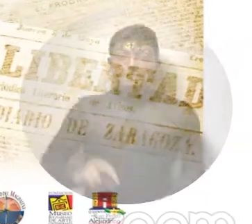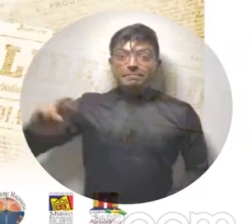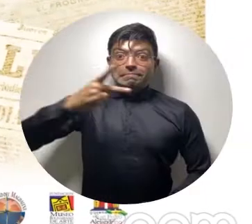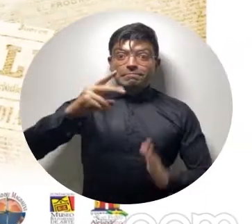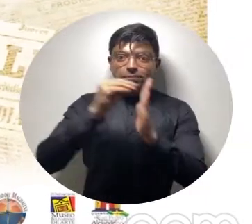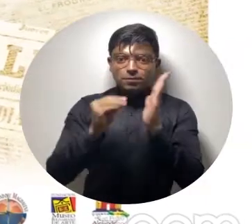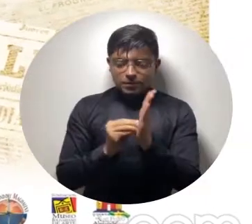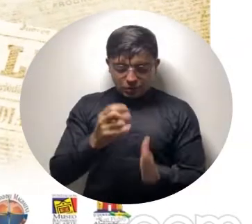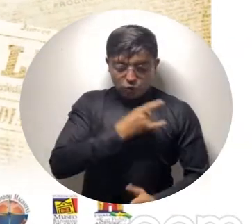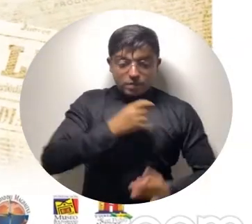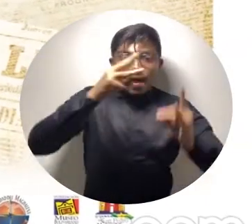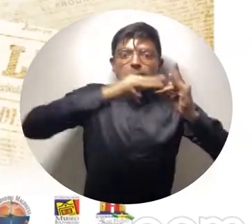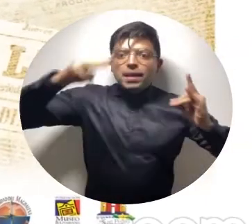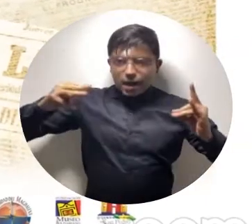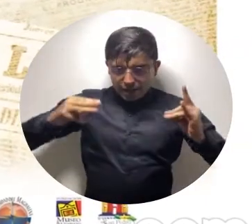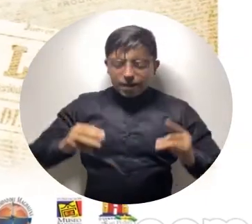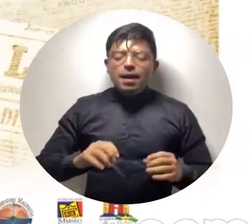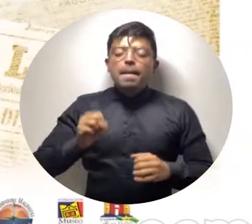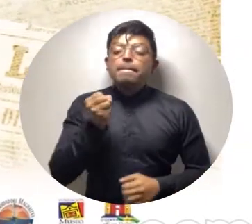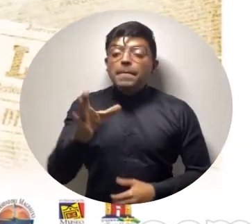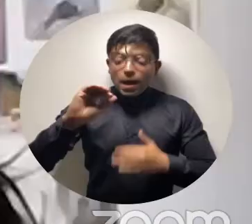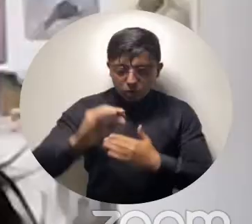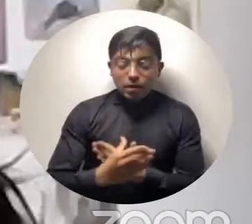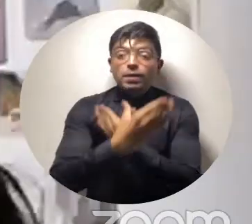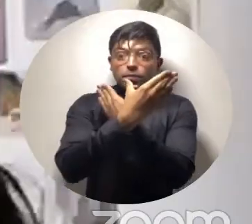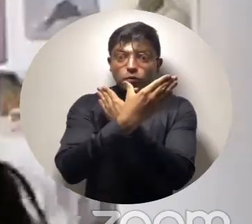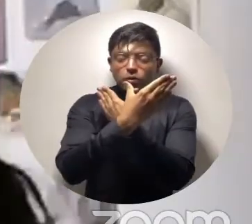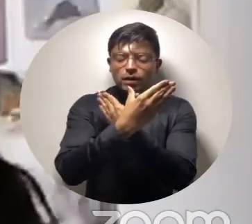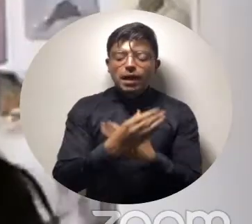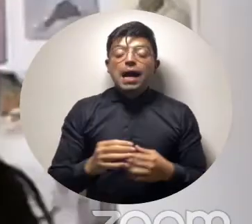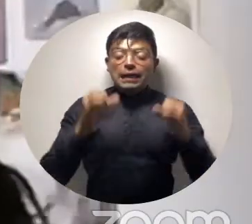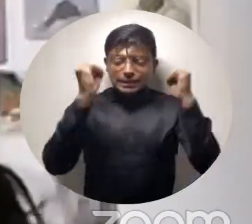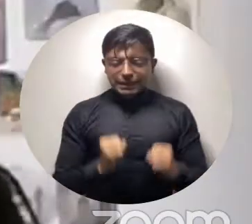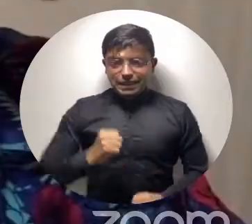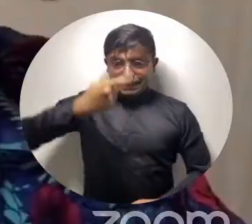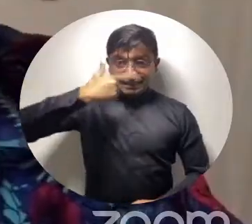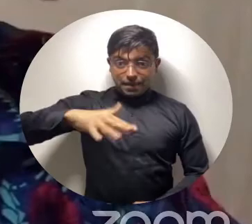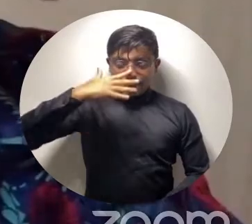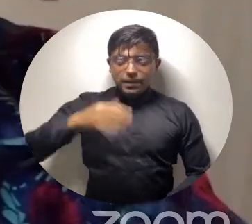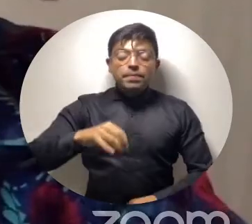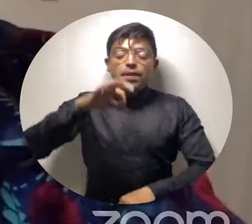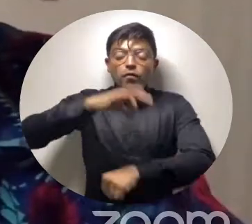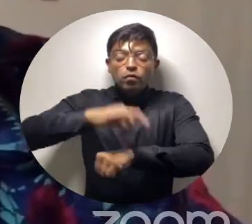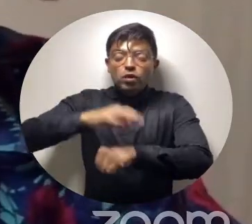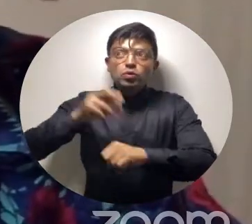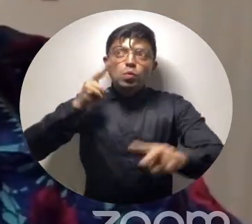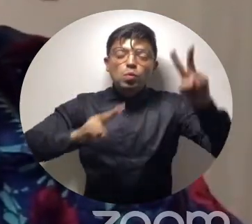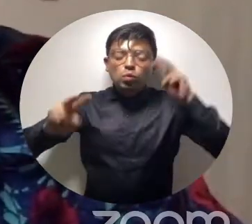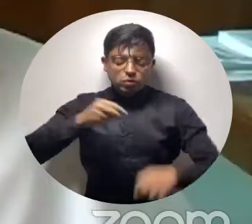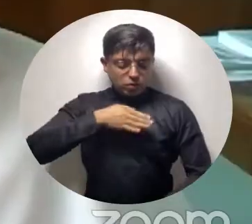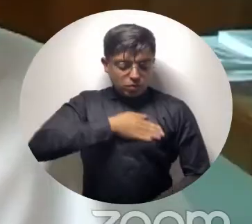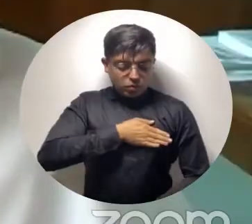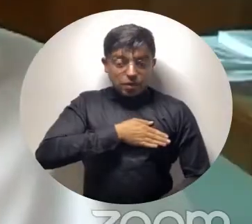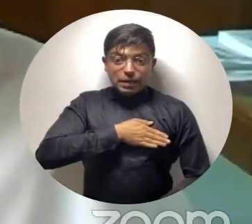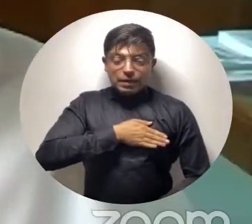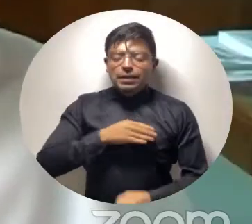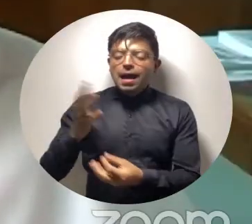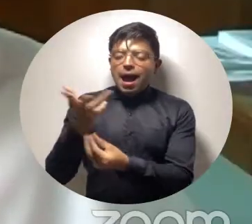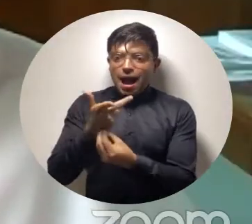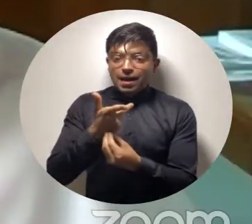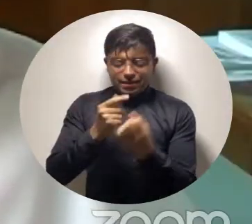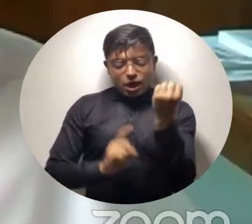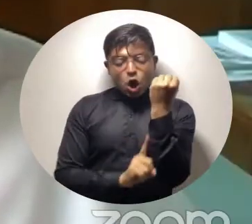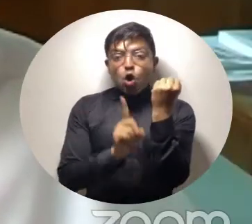Por segunda vez, la Universidad del Magdalena, el Banco de la República, sede Santa Marta, la Fundación Museo Bolivariano de Arte